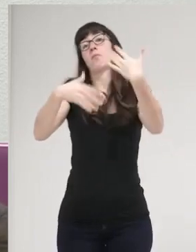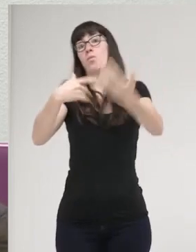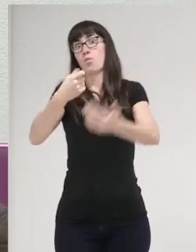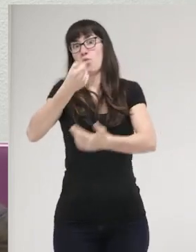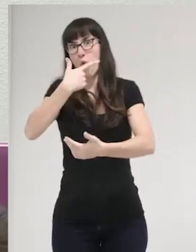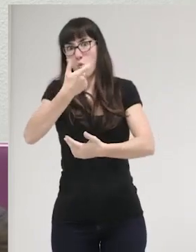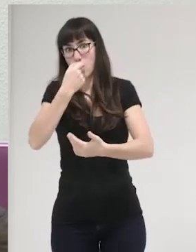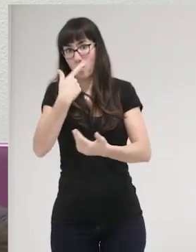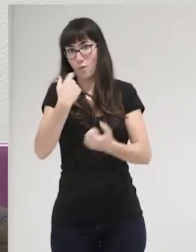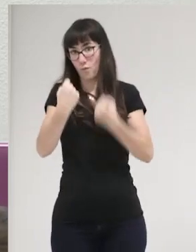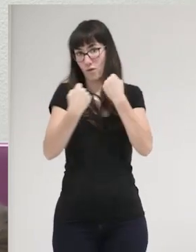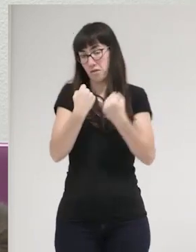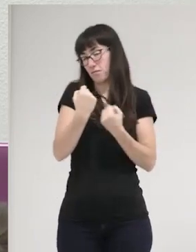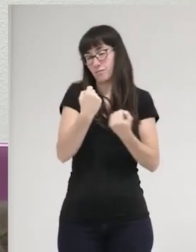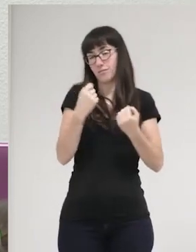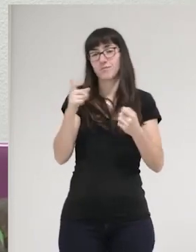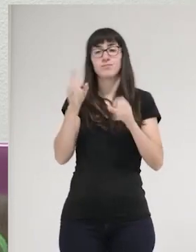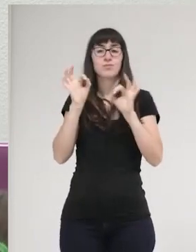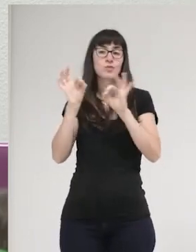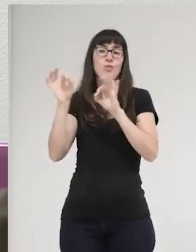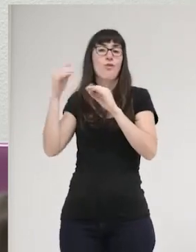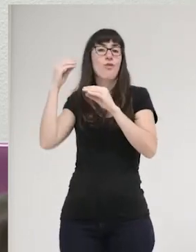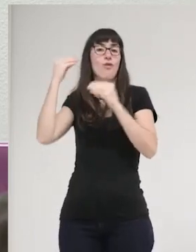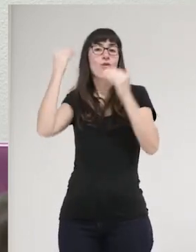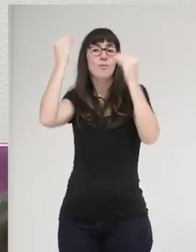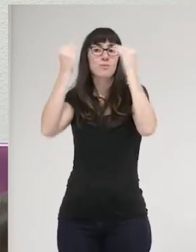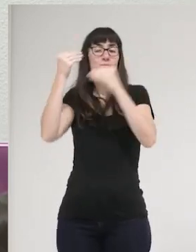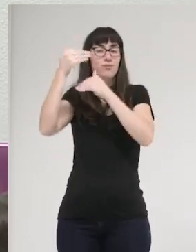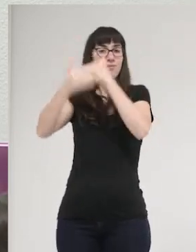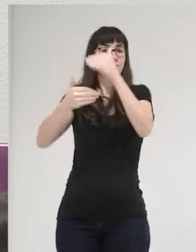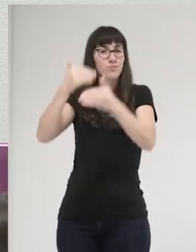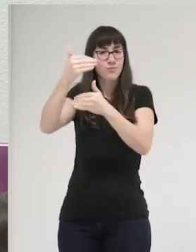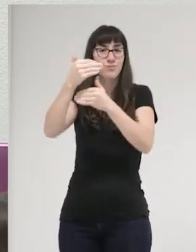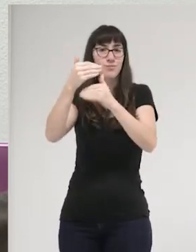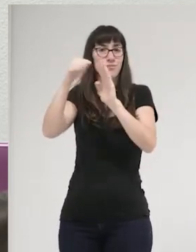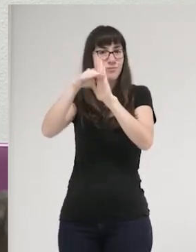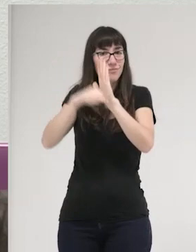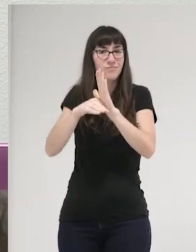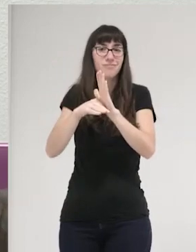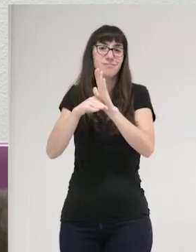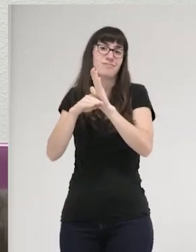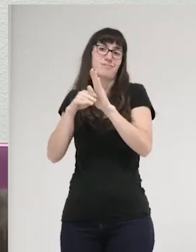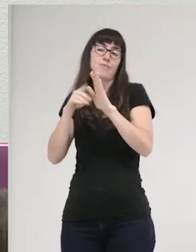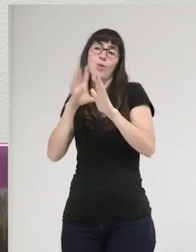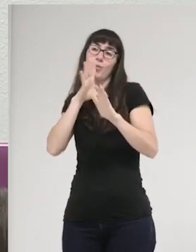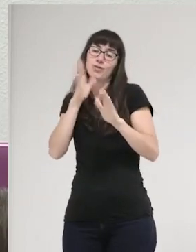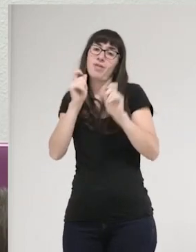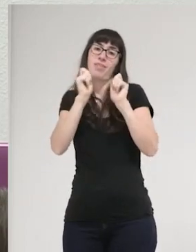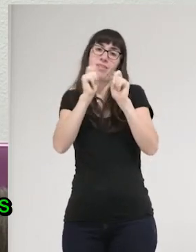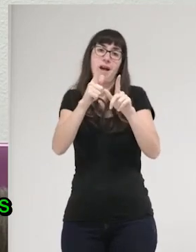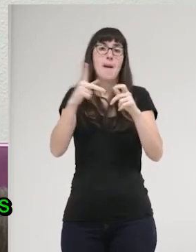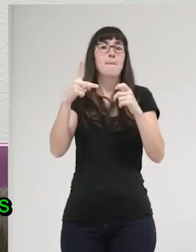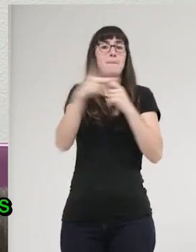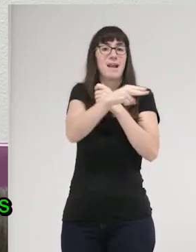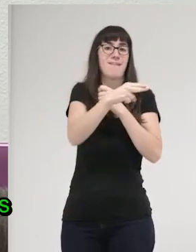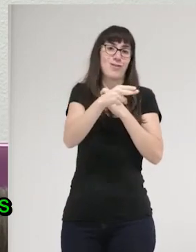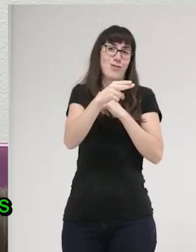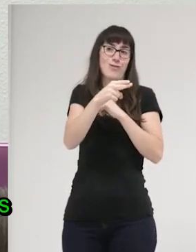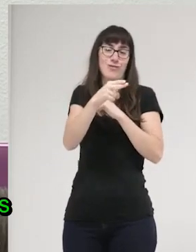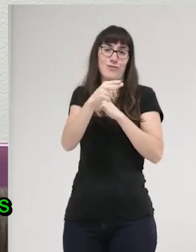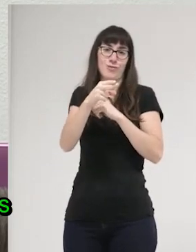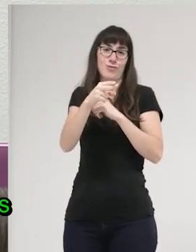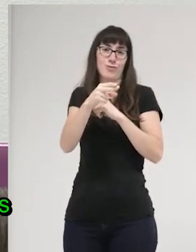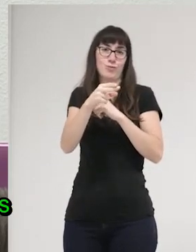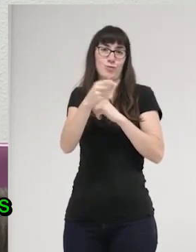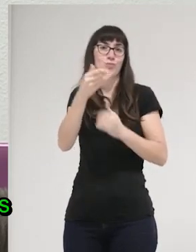estas lógicas que justifican muchas veces las políticas de corte preventivo. Vamos a actuar antes, evidentemente,